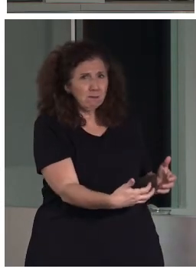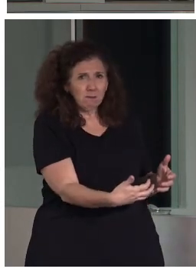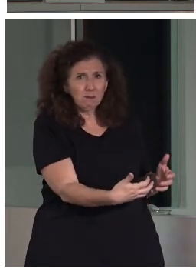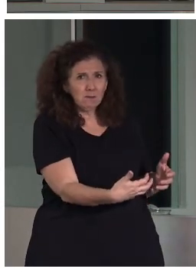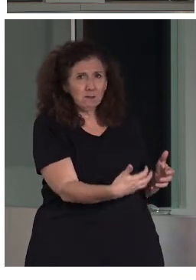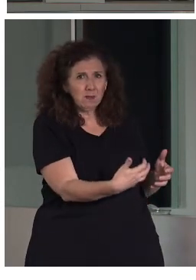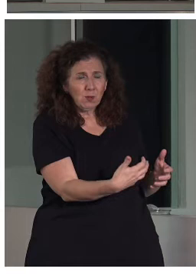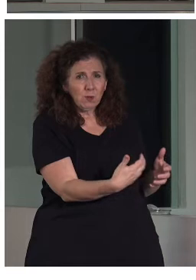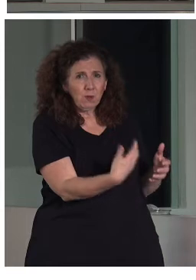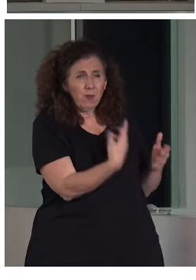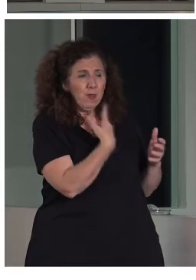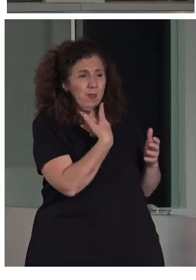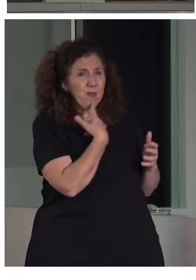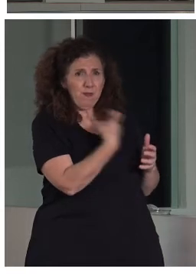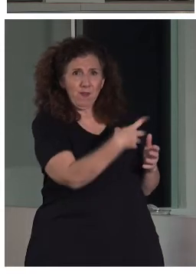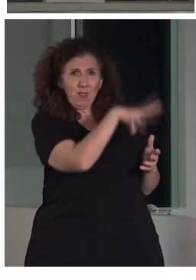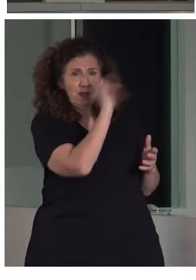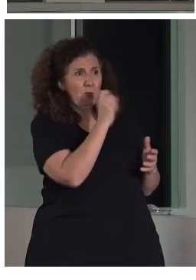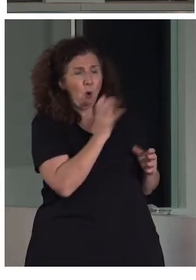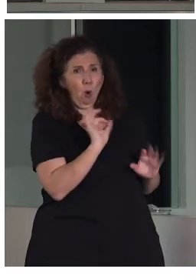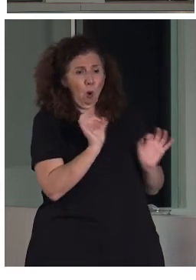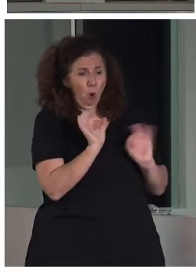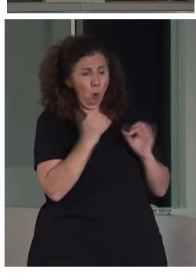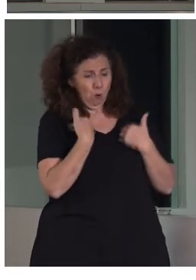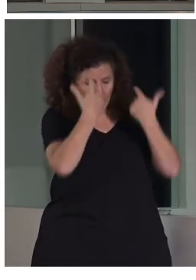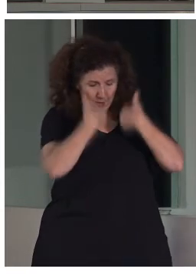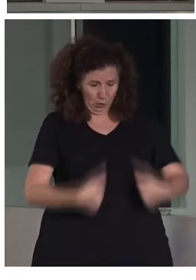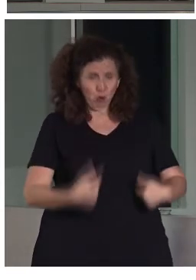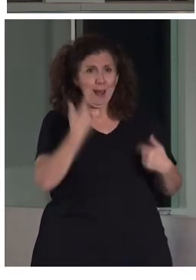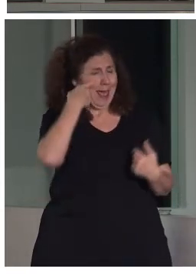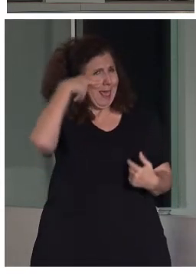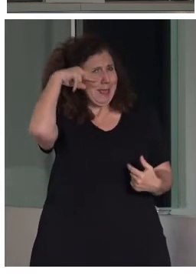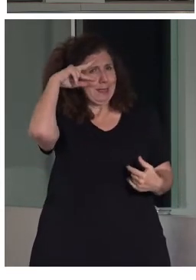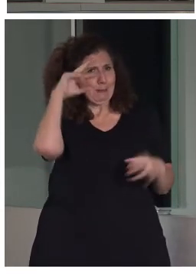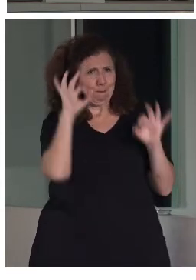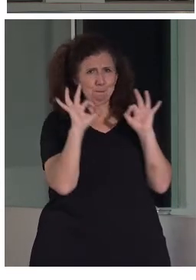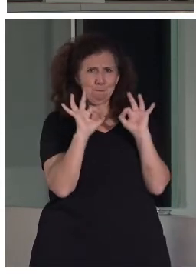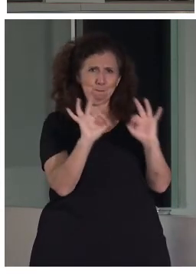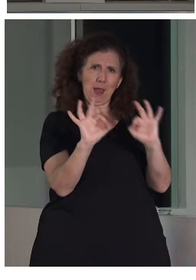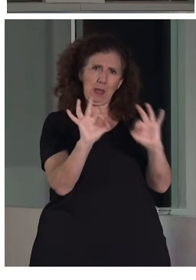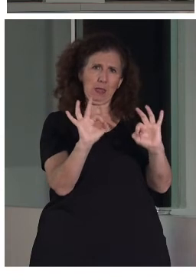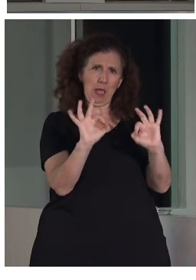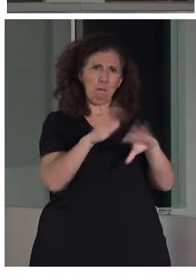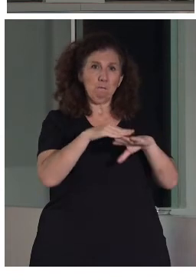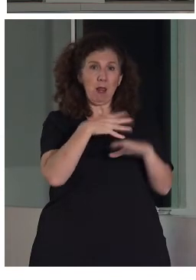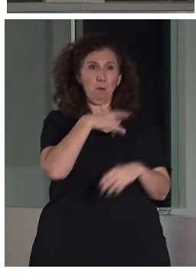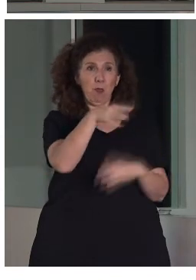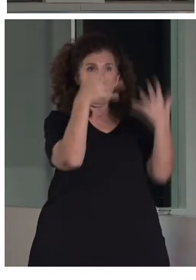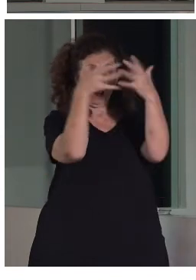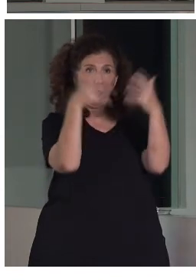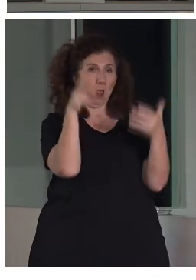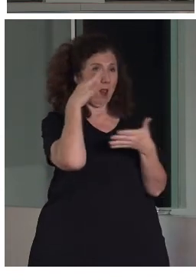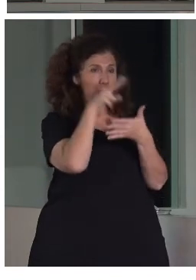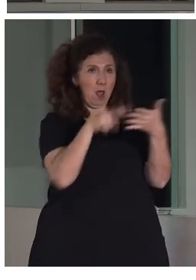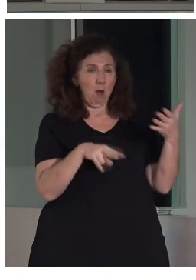que, claro, o eres un experto a la hora de entrar en esta exposición o te vas a quedar in